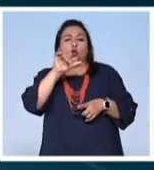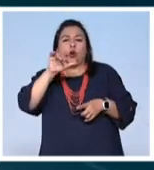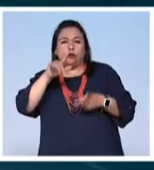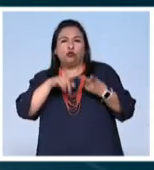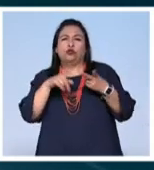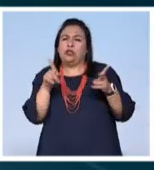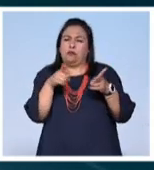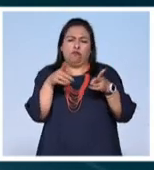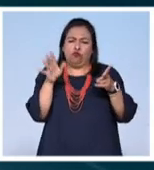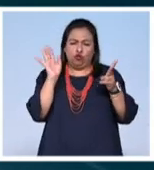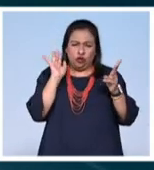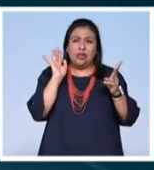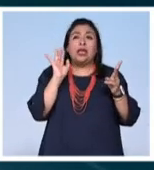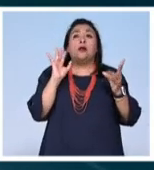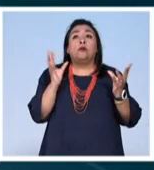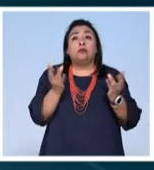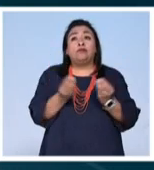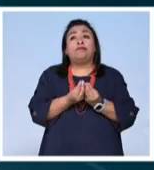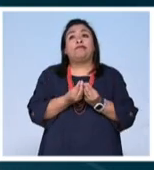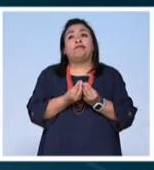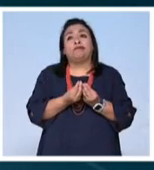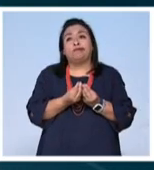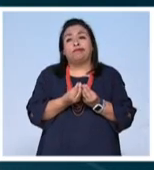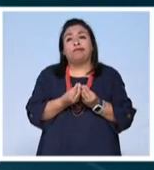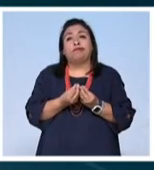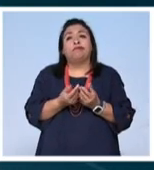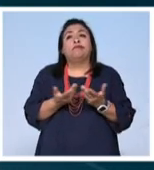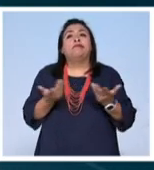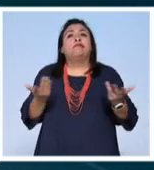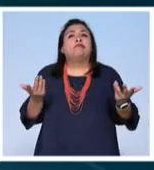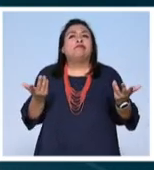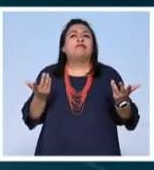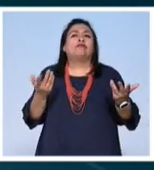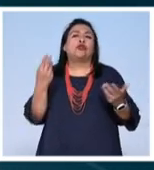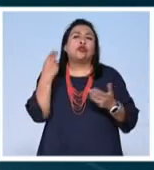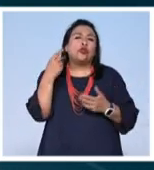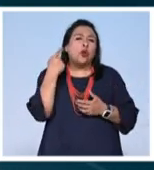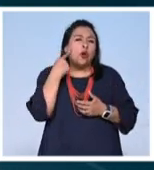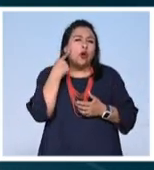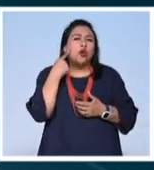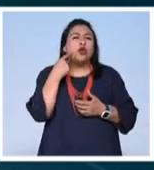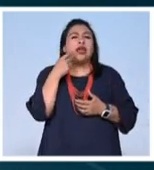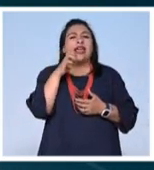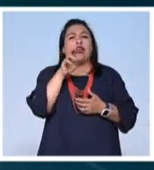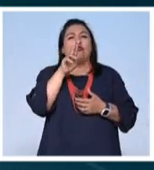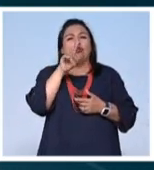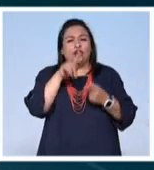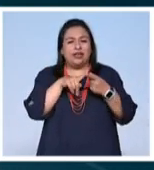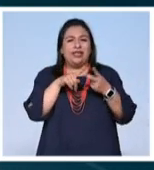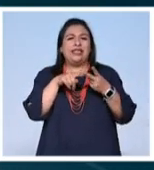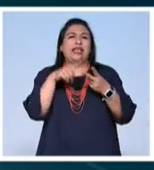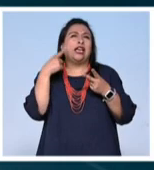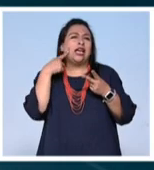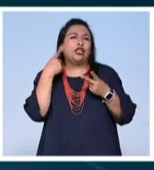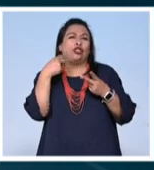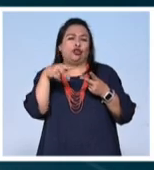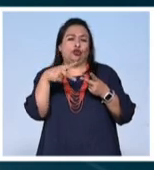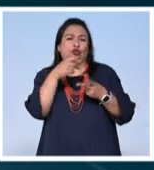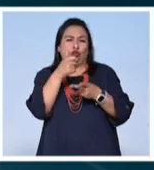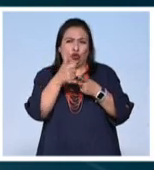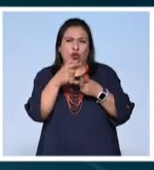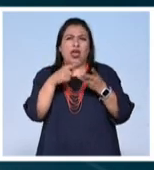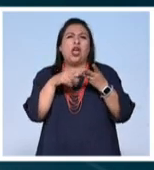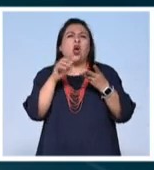concreta que en parte son eufonías sonidos urbanos e incluso